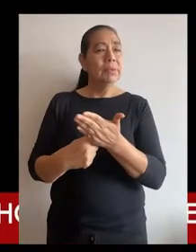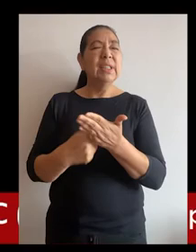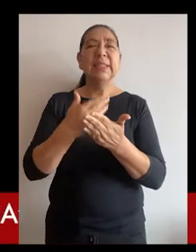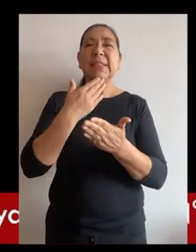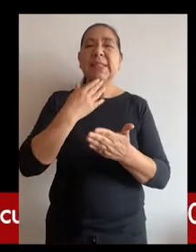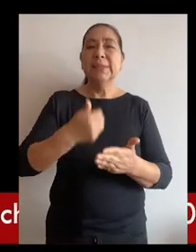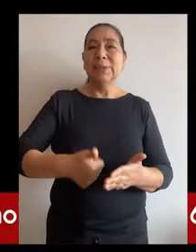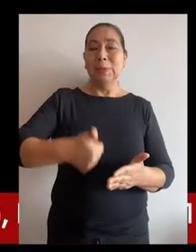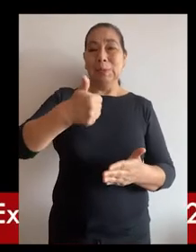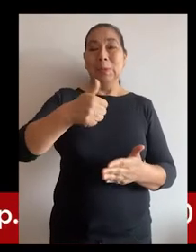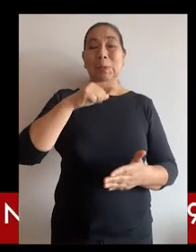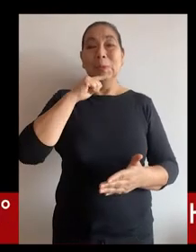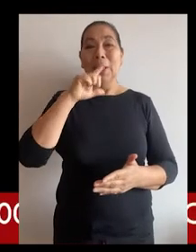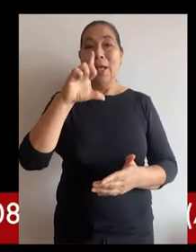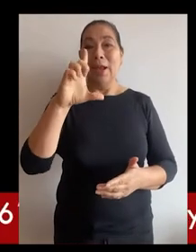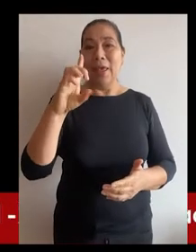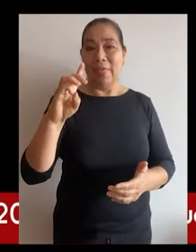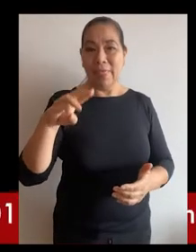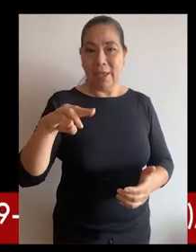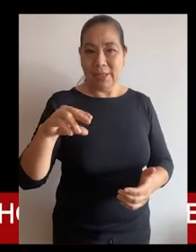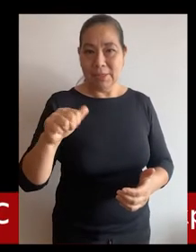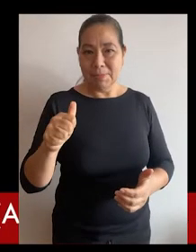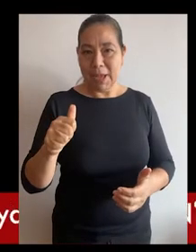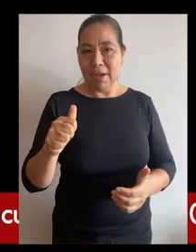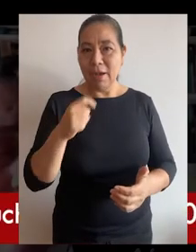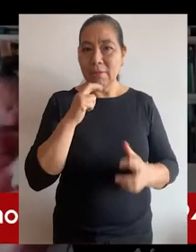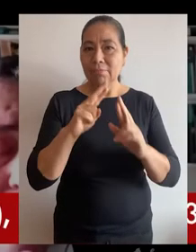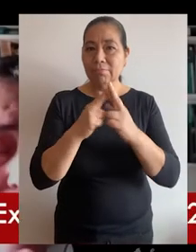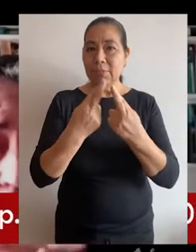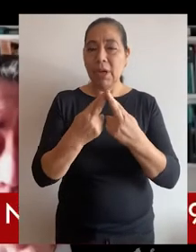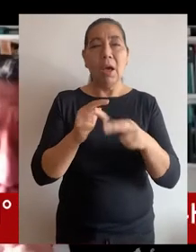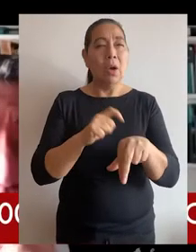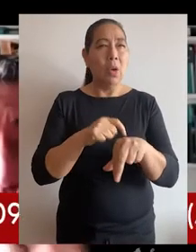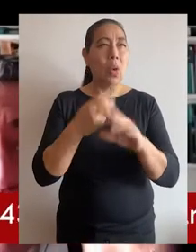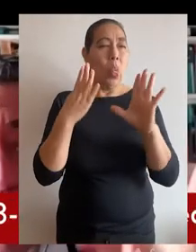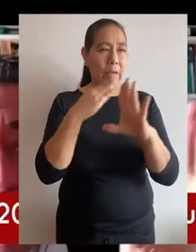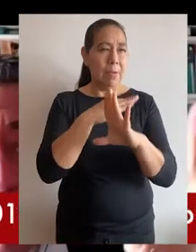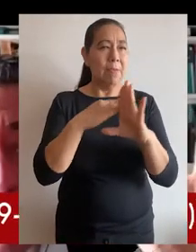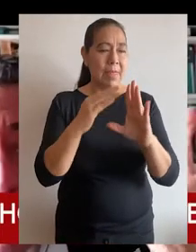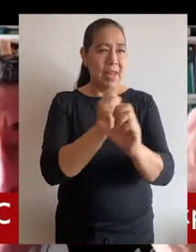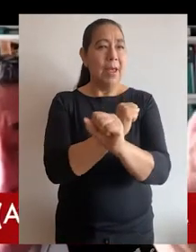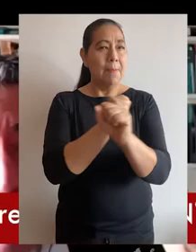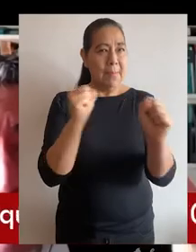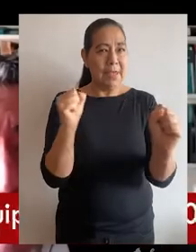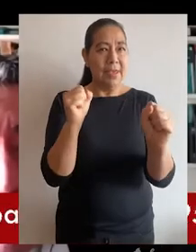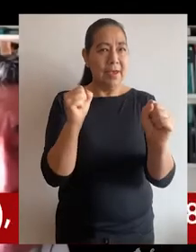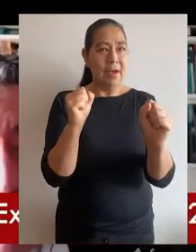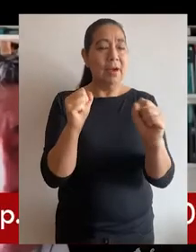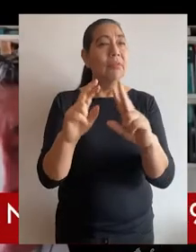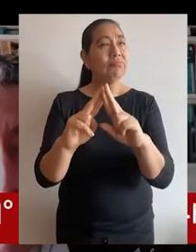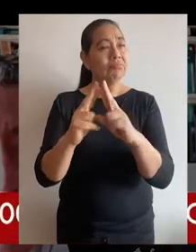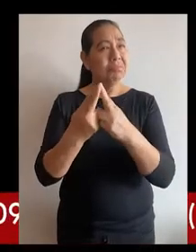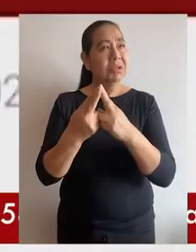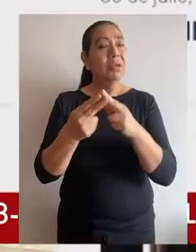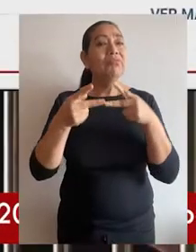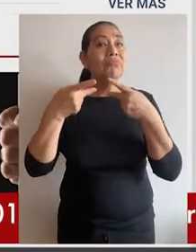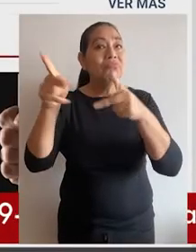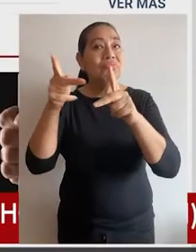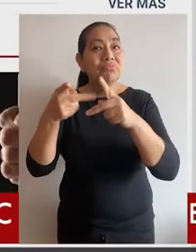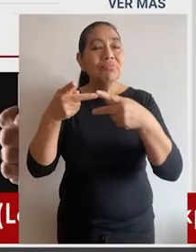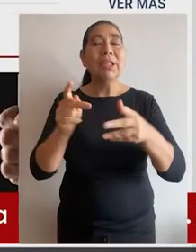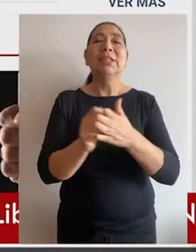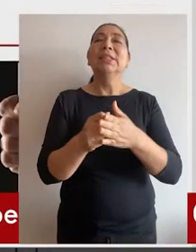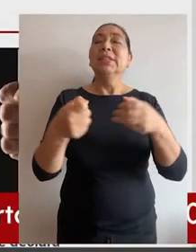colegiado presidido por la magistrada Marianela Ledesma Narváez se reunirá a partir de las 9 y 30 de la mañana y la sesión será